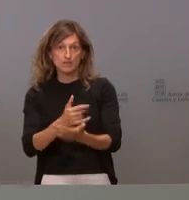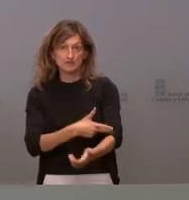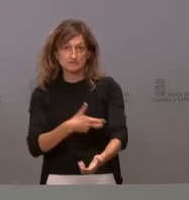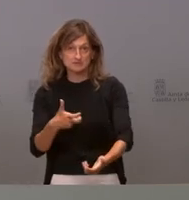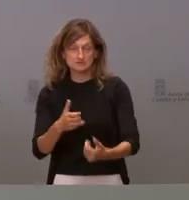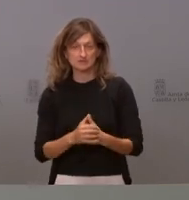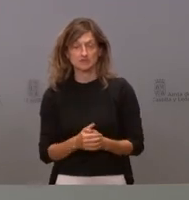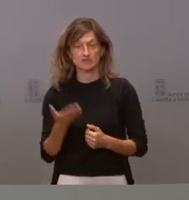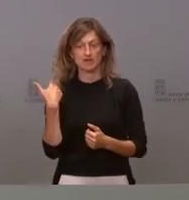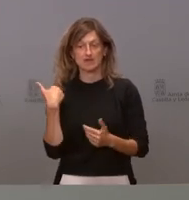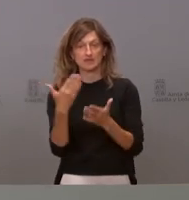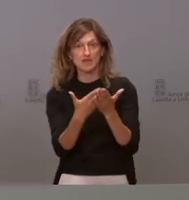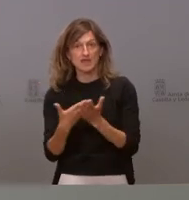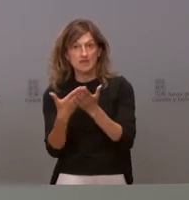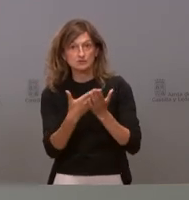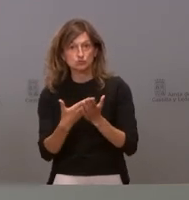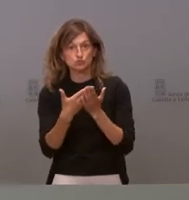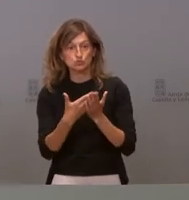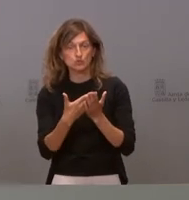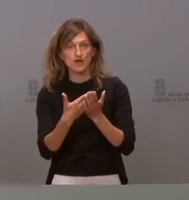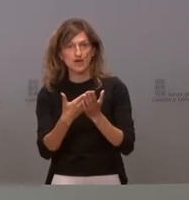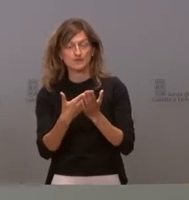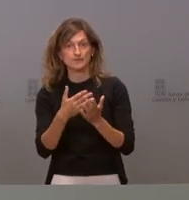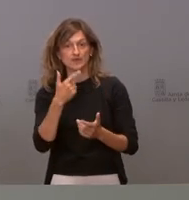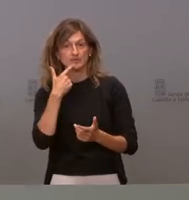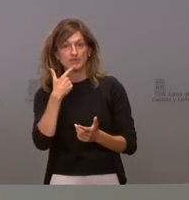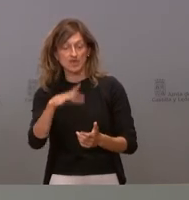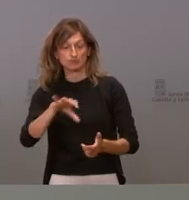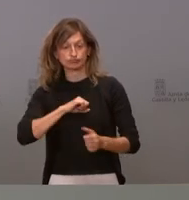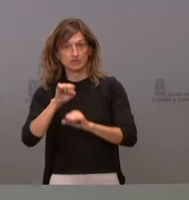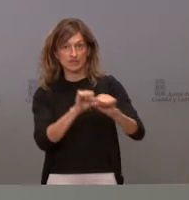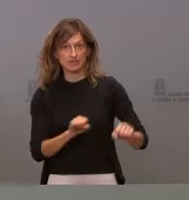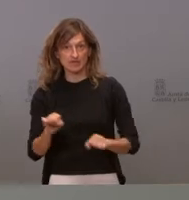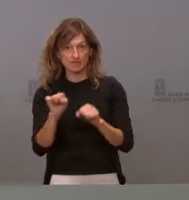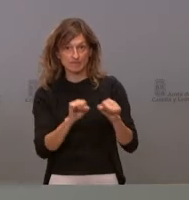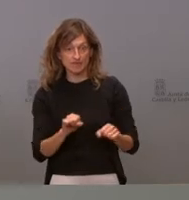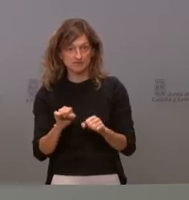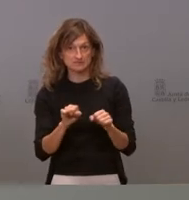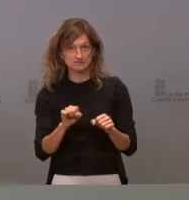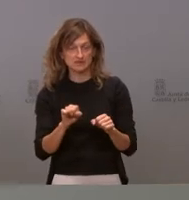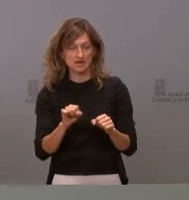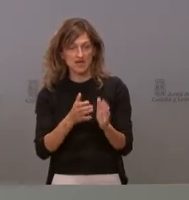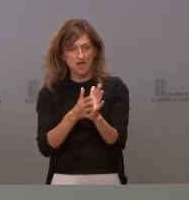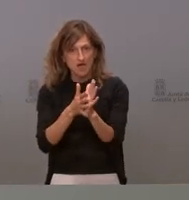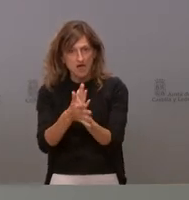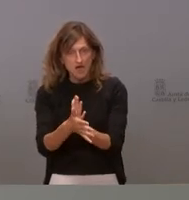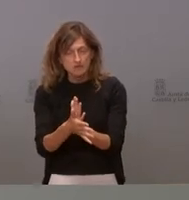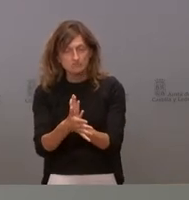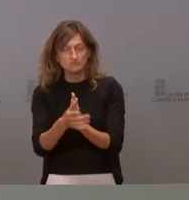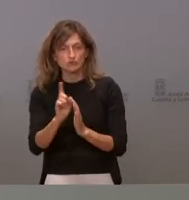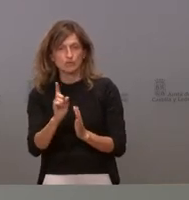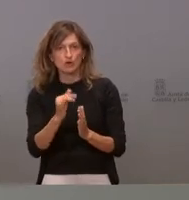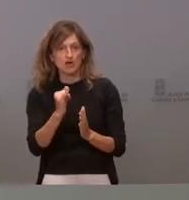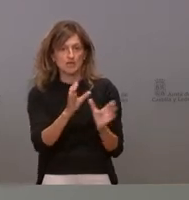comentado antes el estudio de Nacho, es que la inmunidad tiene, bueno, no es cuestión de hablar de inmunología aquí, pero tiene dos